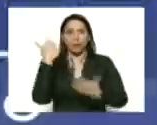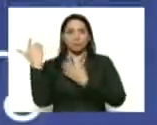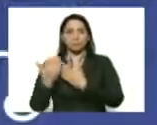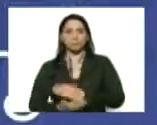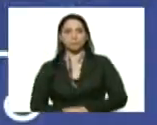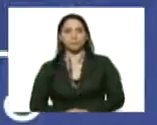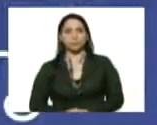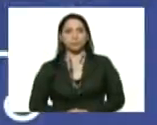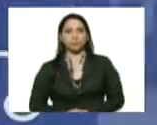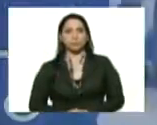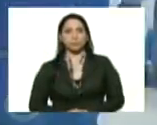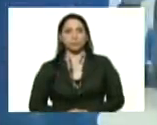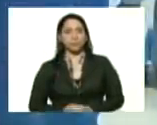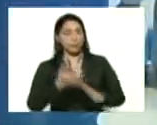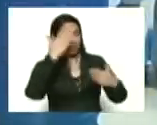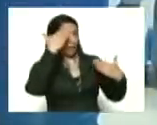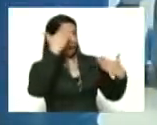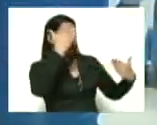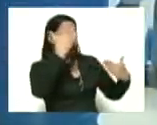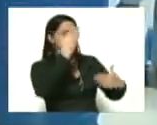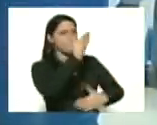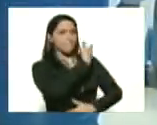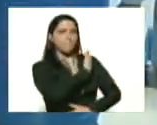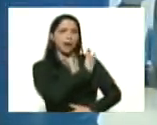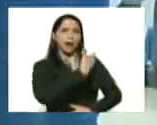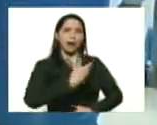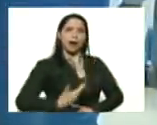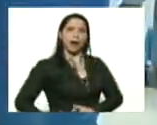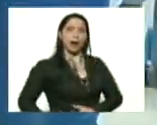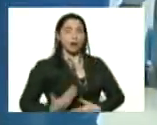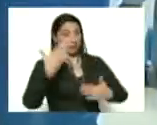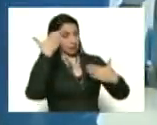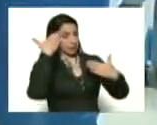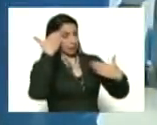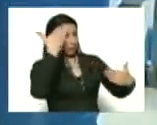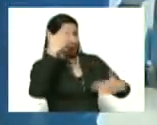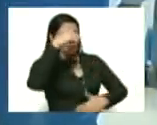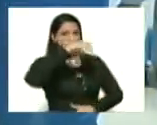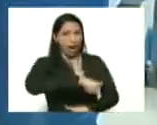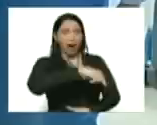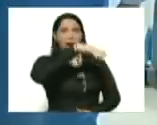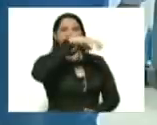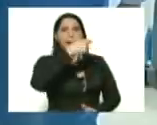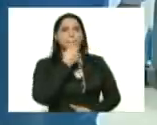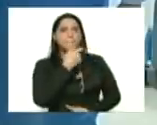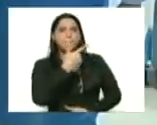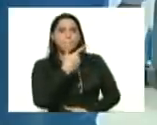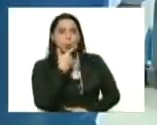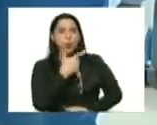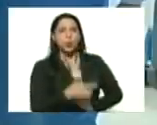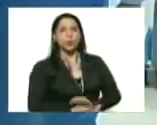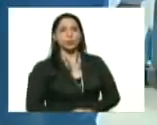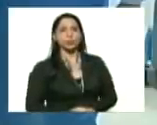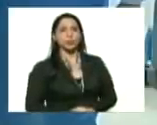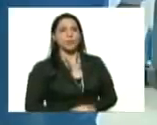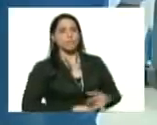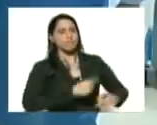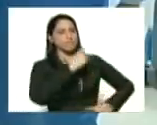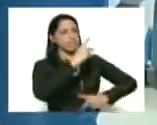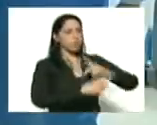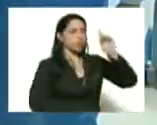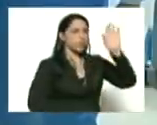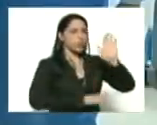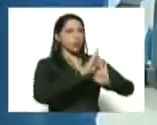Saludos presidente le saludamos desde el hermoso productivo